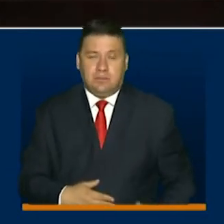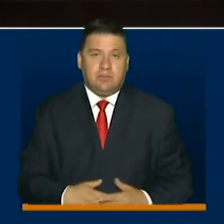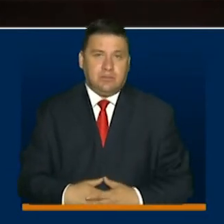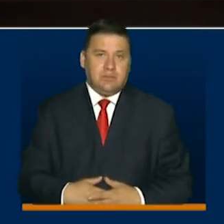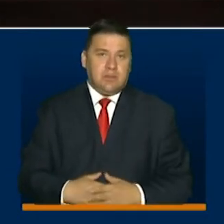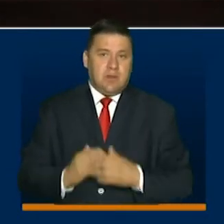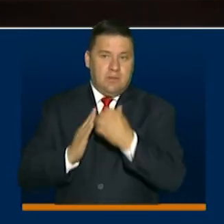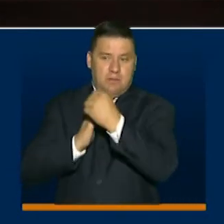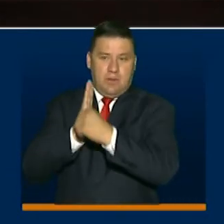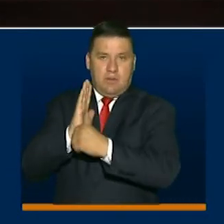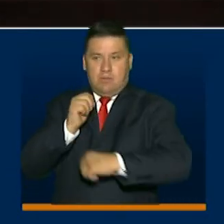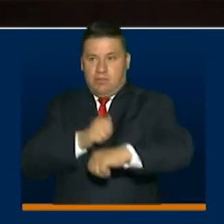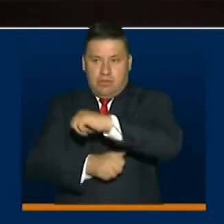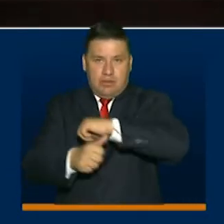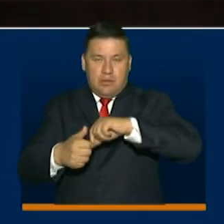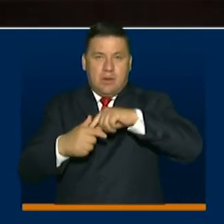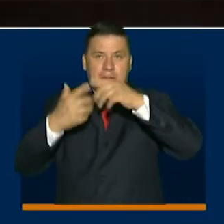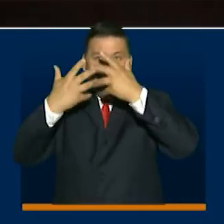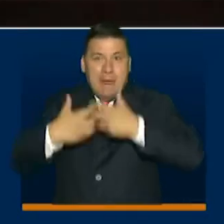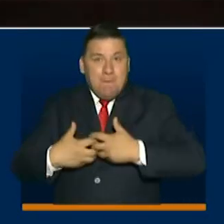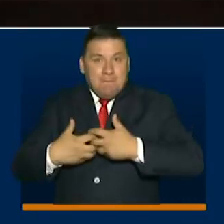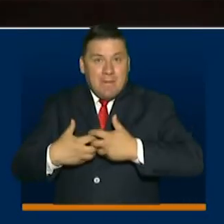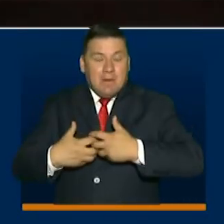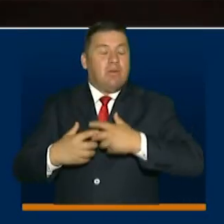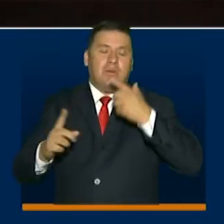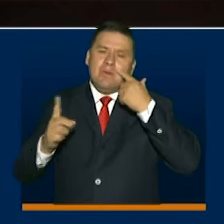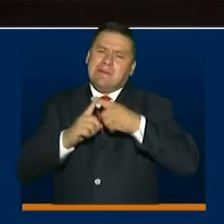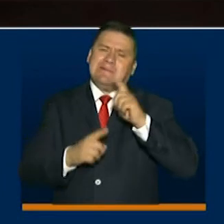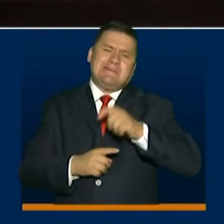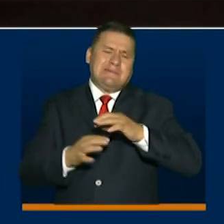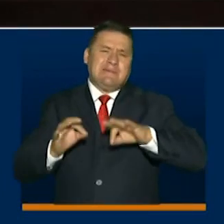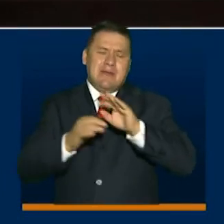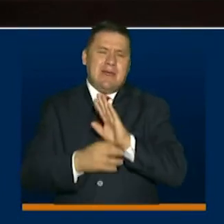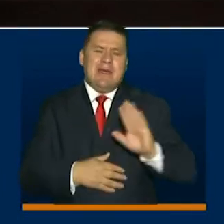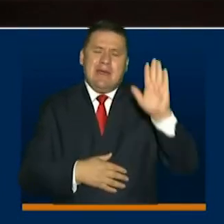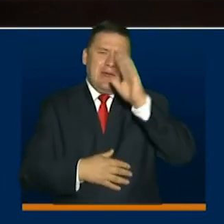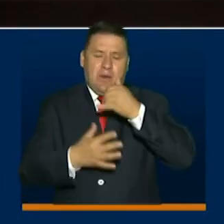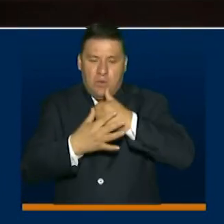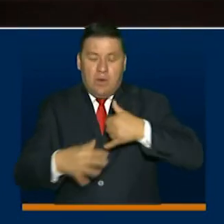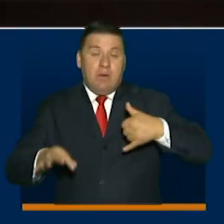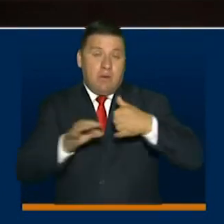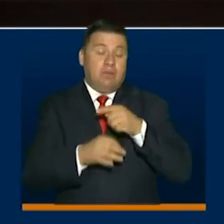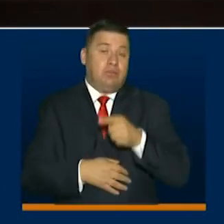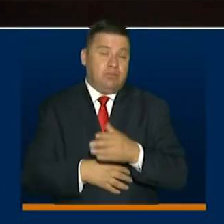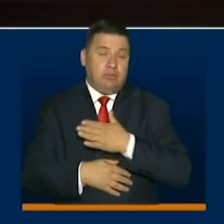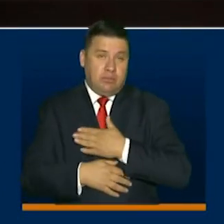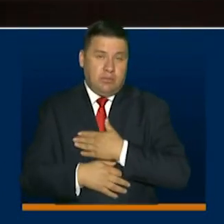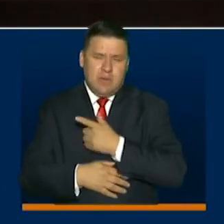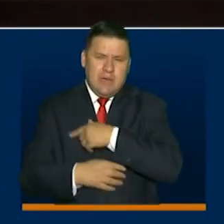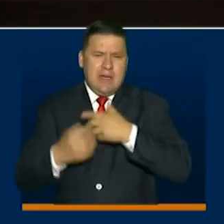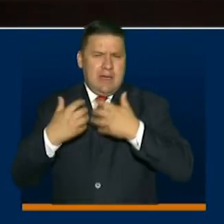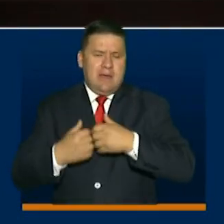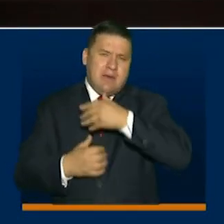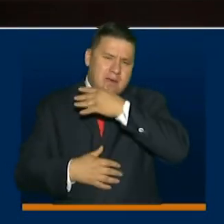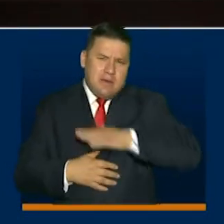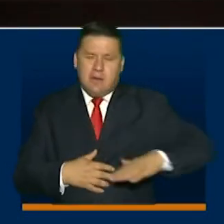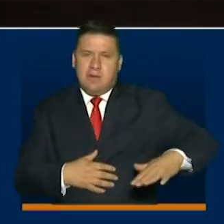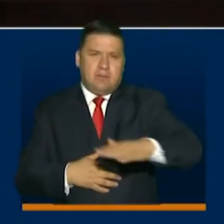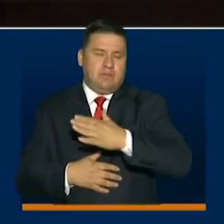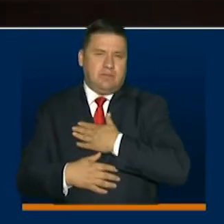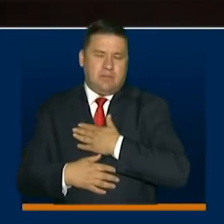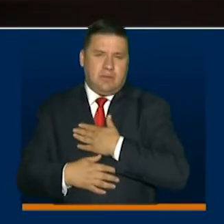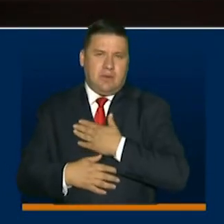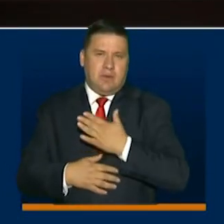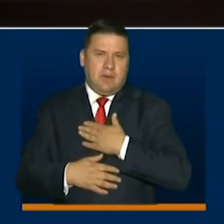ese programa de reactivación para los microempresarios es muy necesario en el departamento del Guaviare, para nuestros empresarios del campo y para